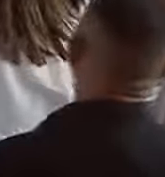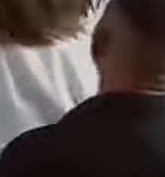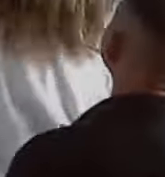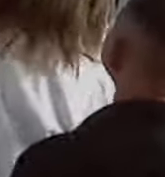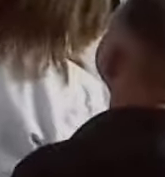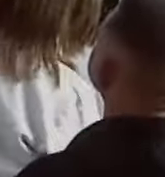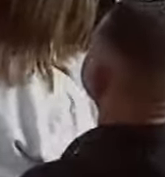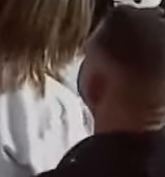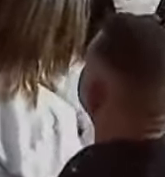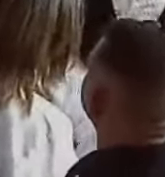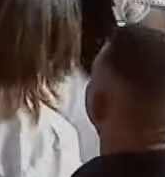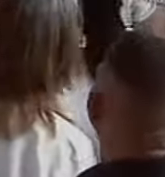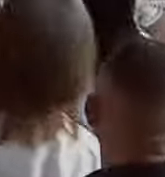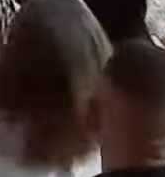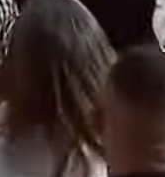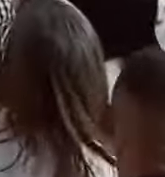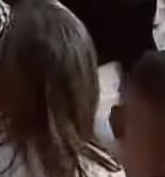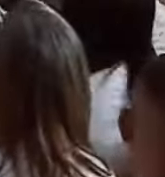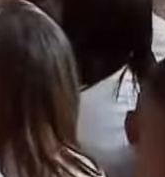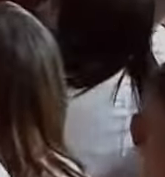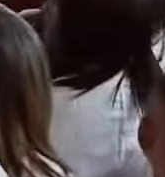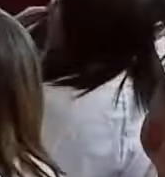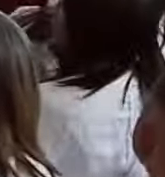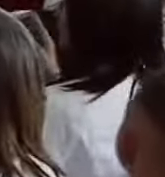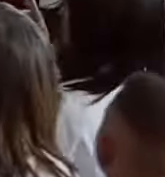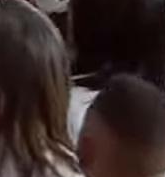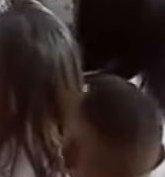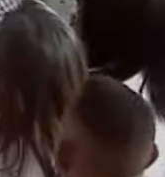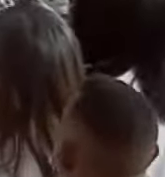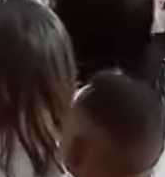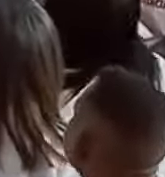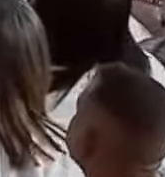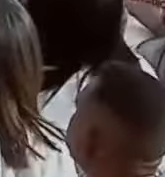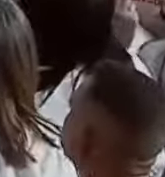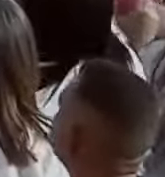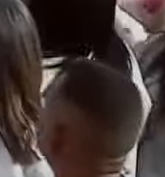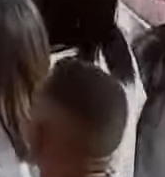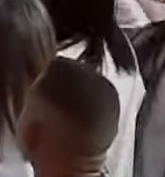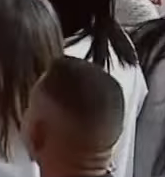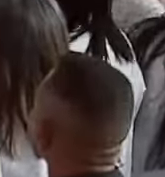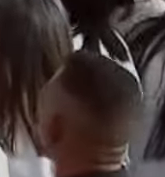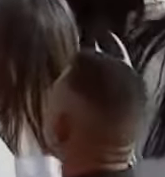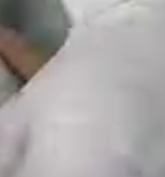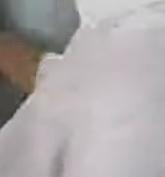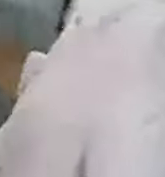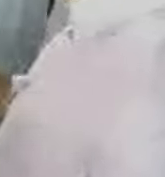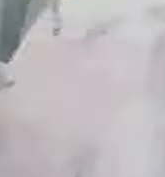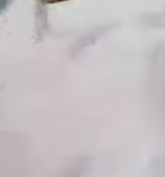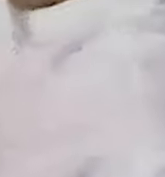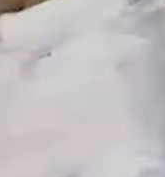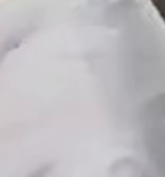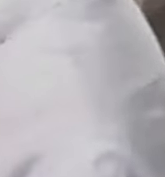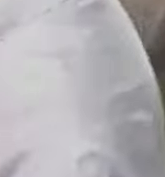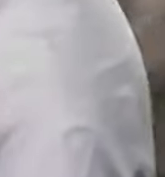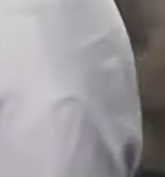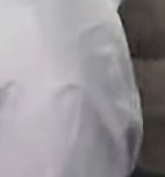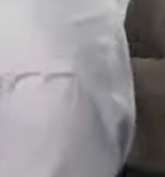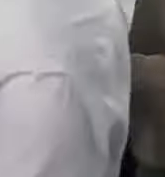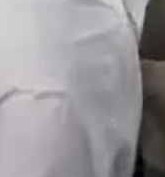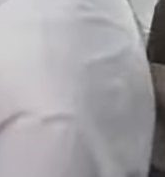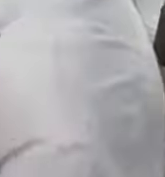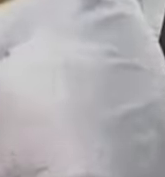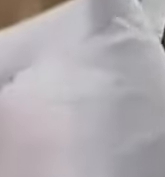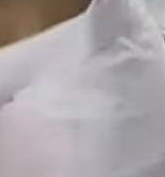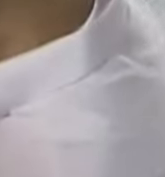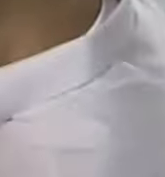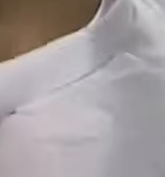tecnología sin equipos y sin repuestos acotó que con la capacidad de ingenieros biomédicos en el país se han recuperado equipos para